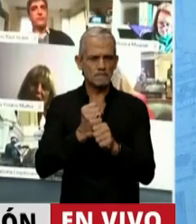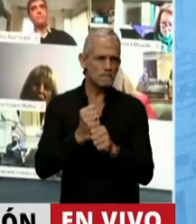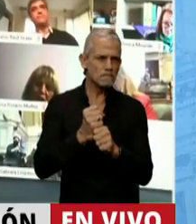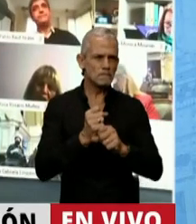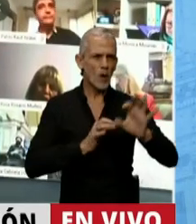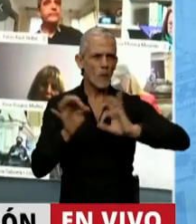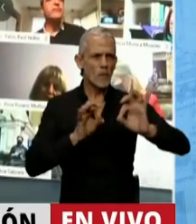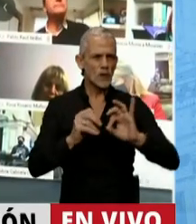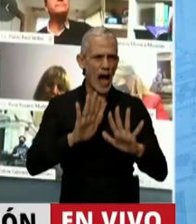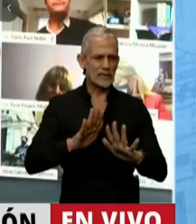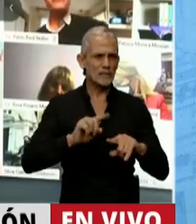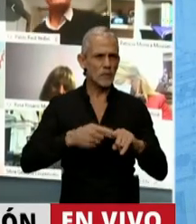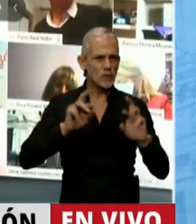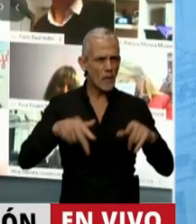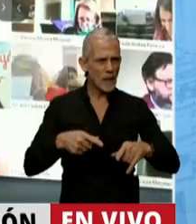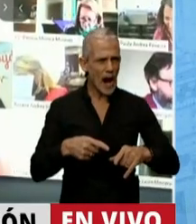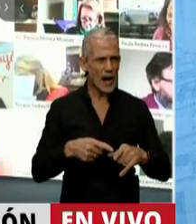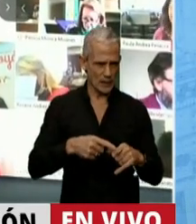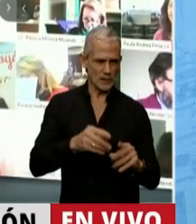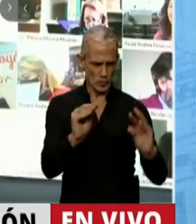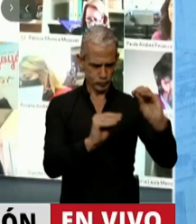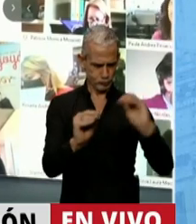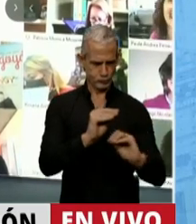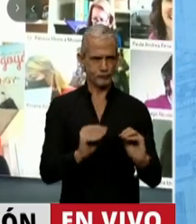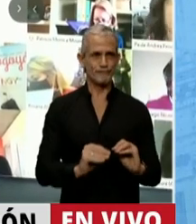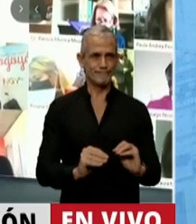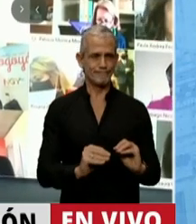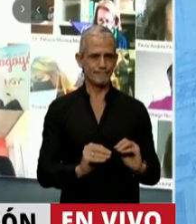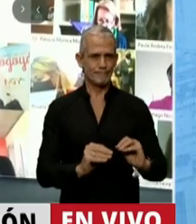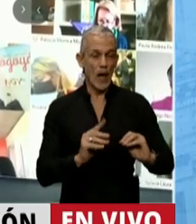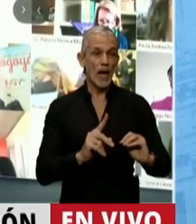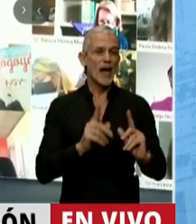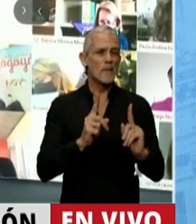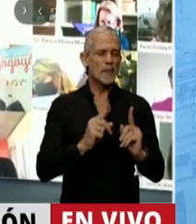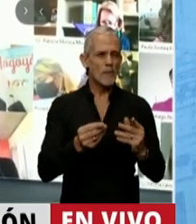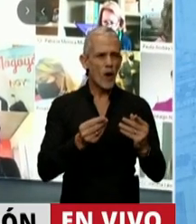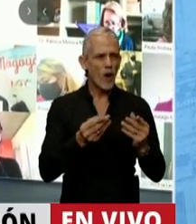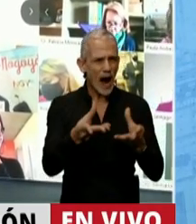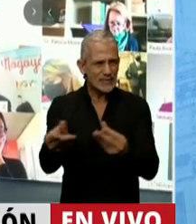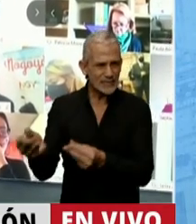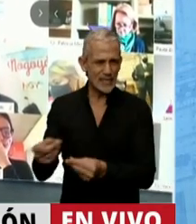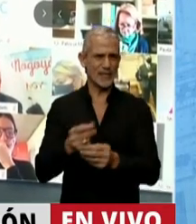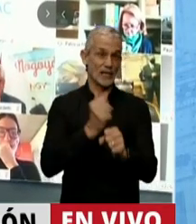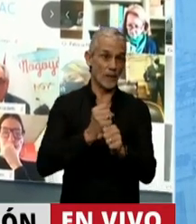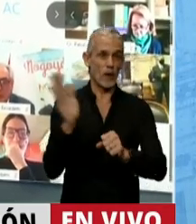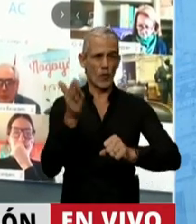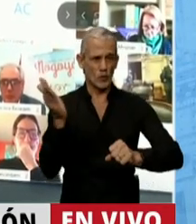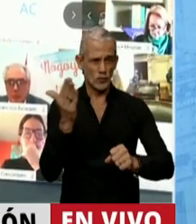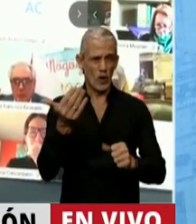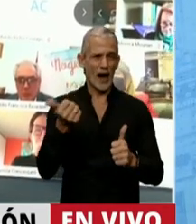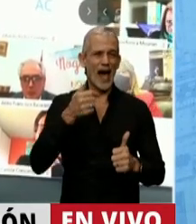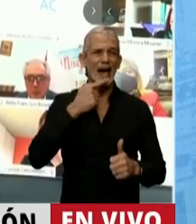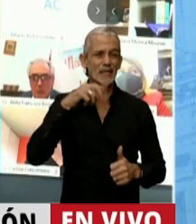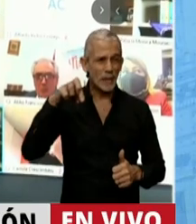política de estas características y se pone en condiciones. Así como la asistencia, el trabajo y la producción tiene condicionalidades